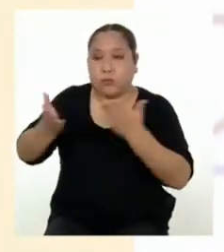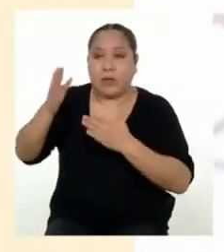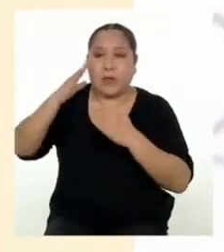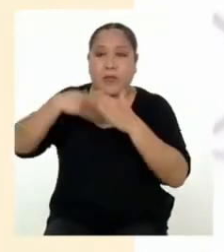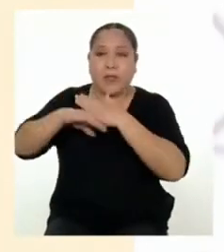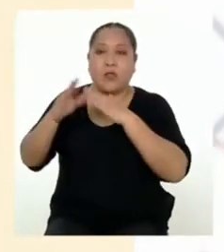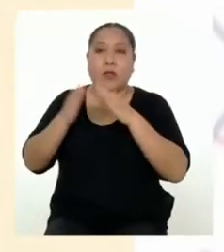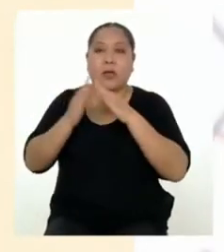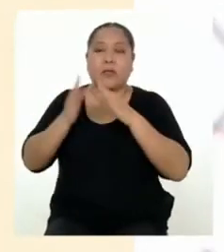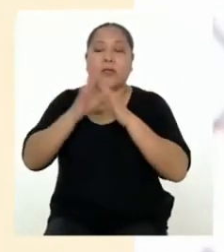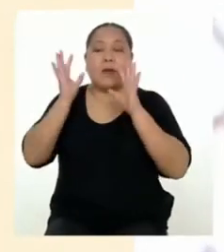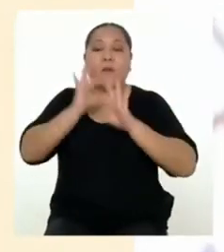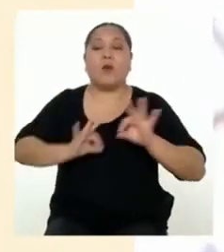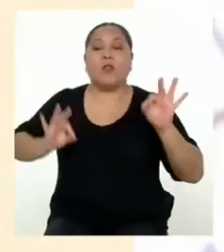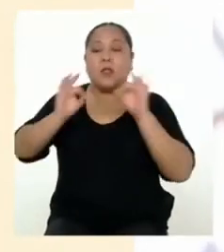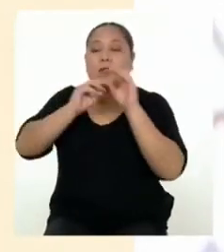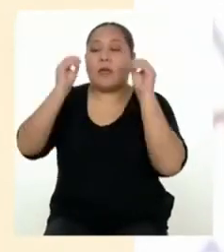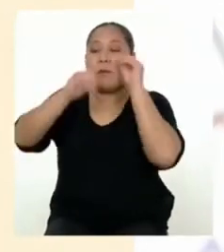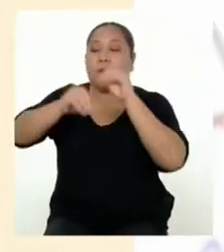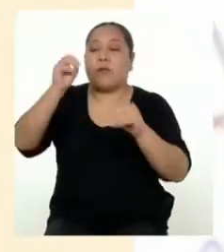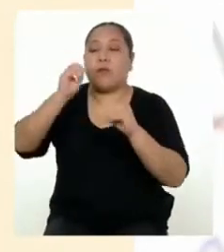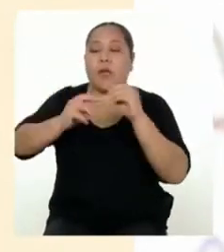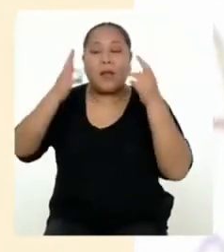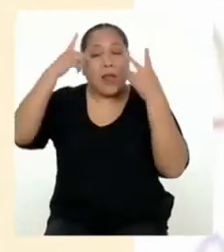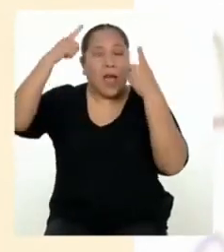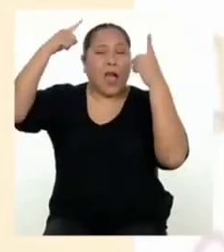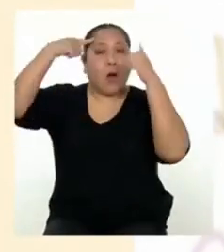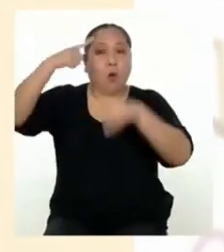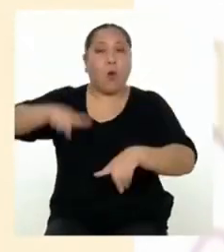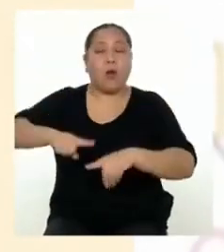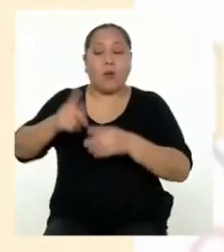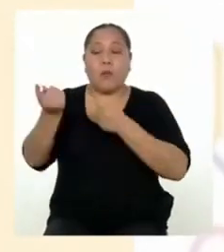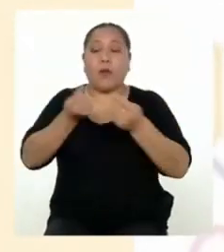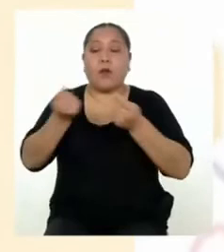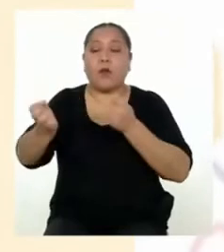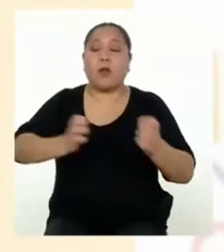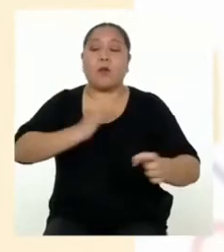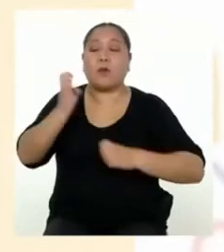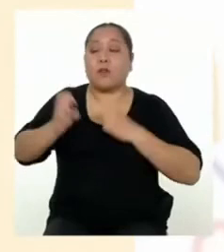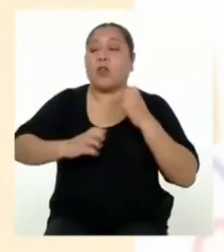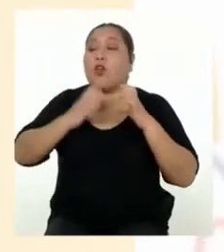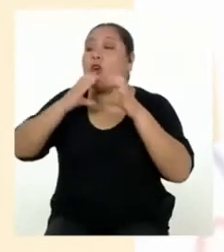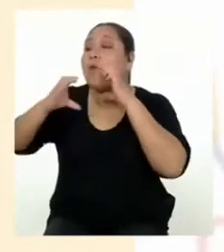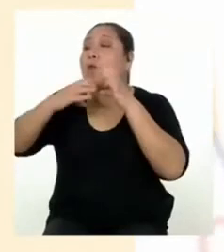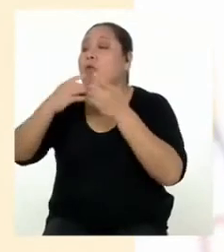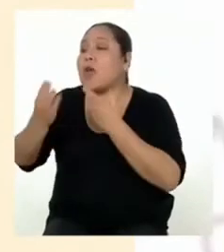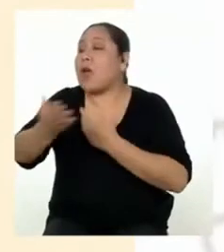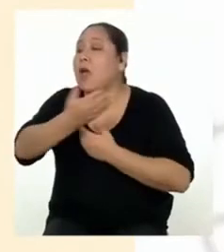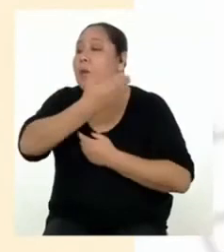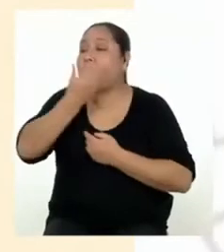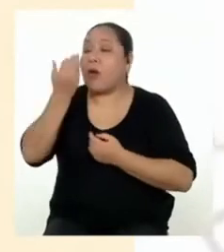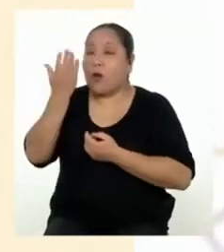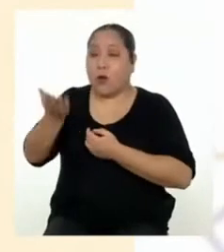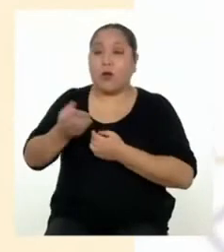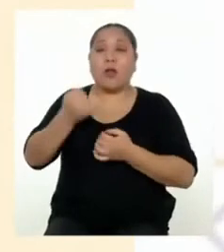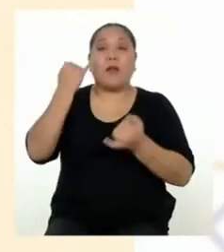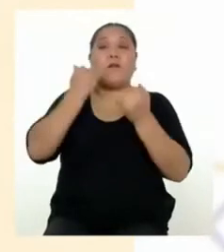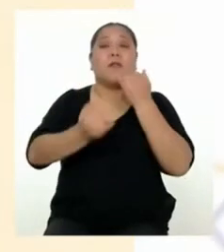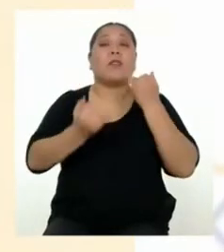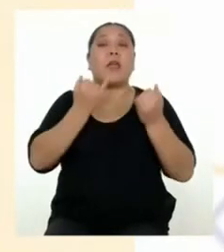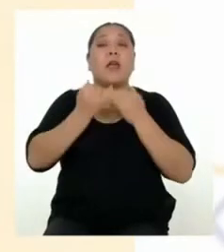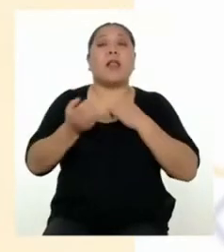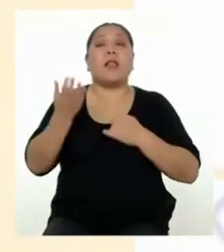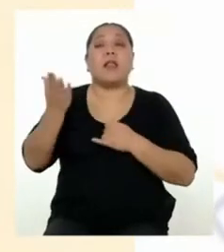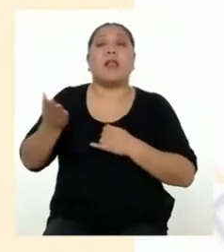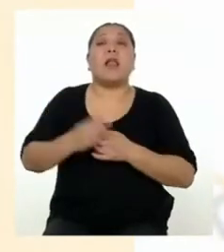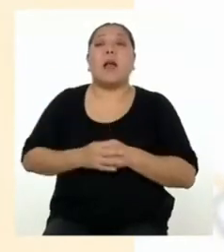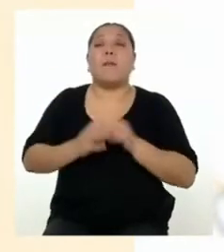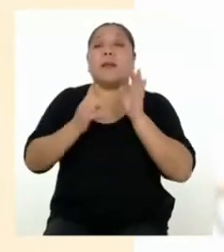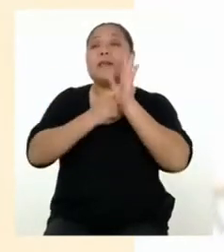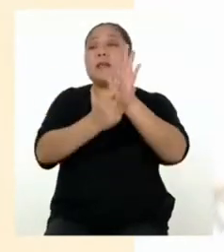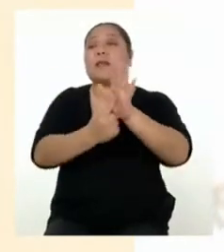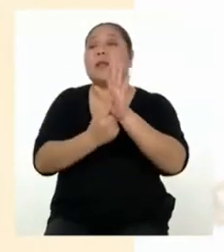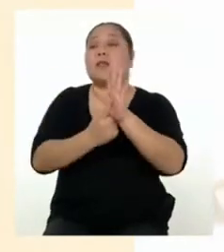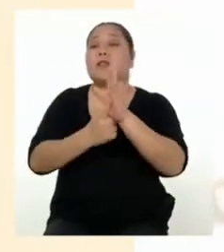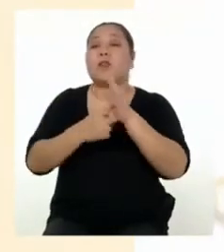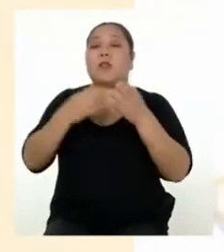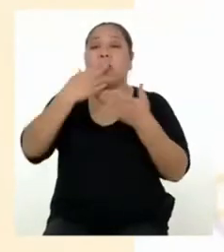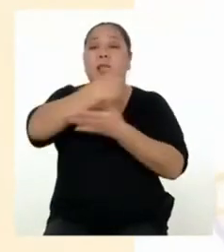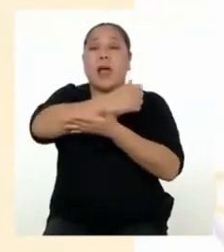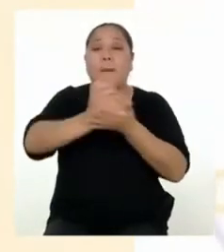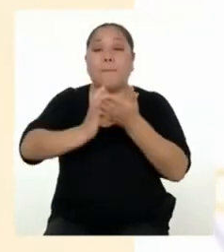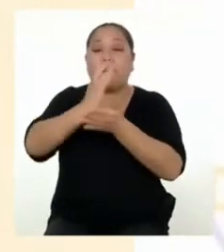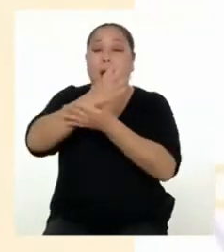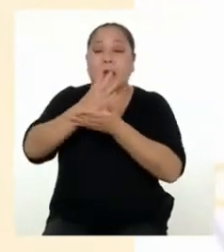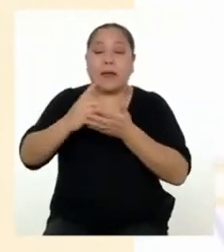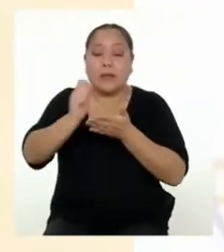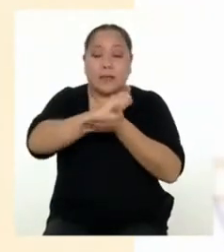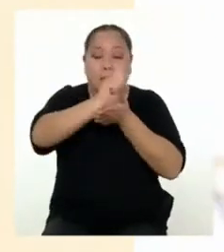La importancia de plantearnos acuerdos para regular nuestras emociones y comunicarnos mejor. Y, finalmente, la presentación de la estructura del texto